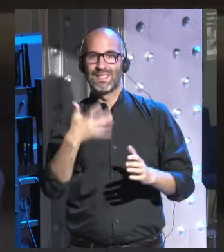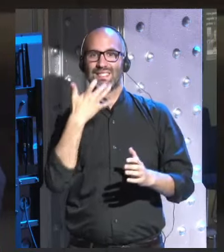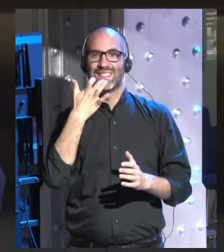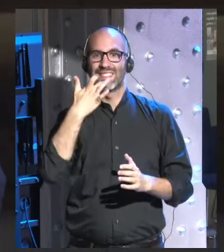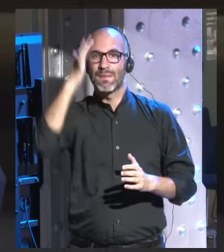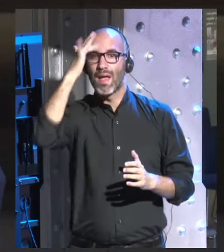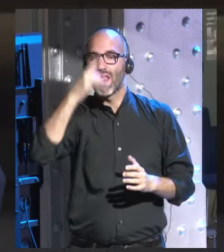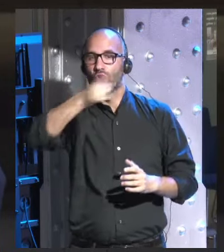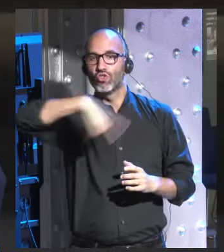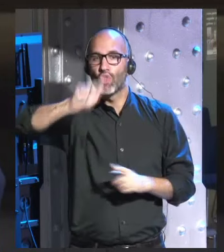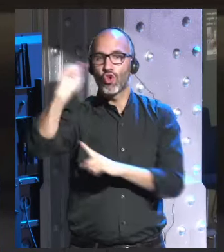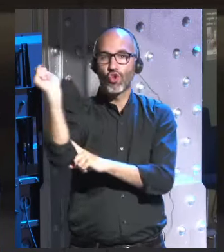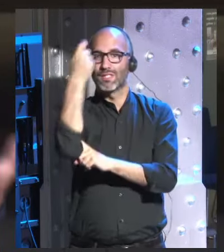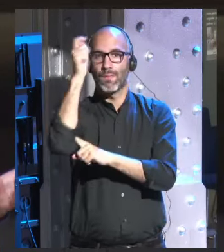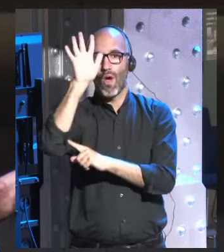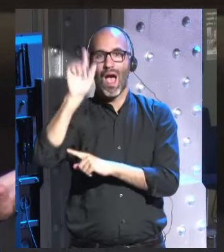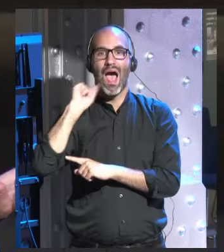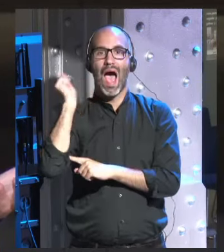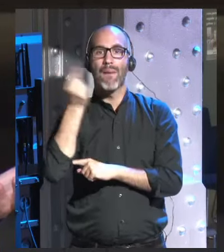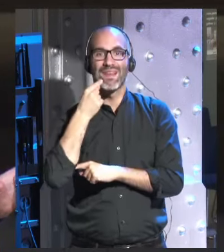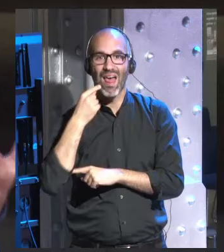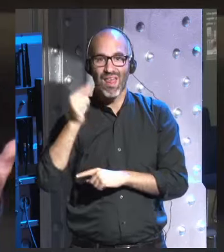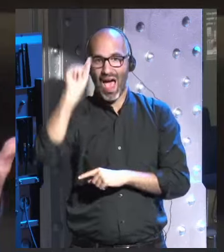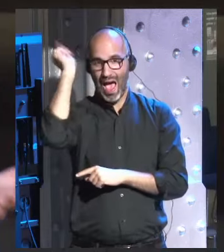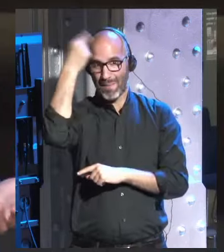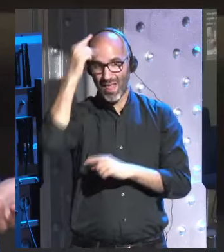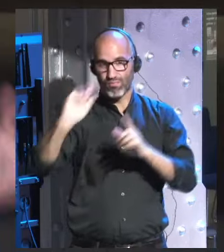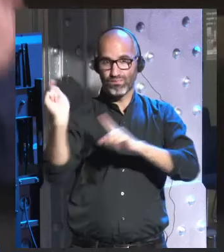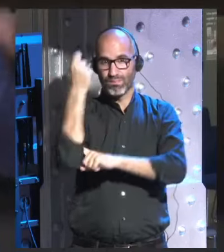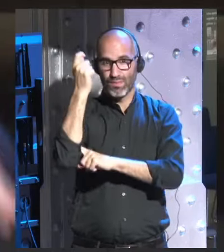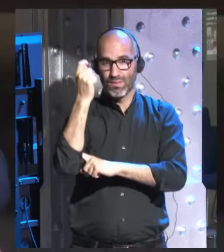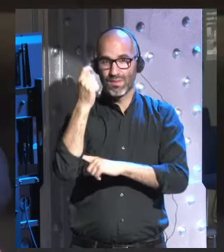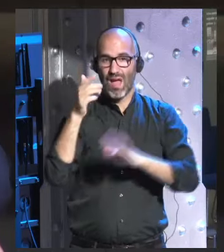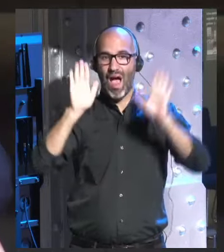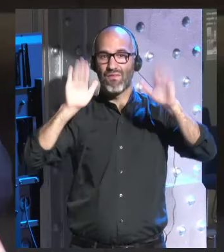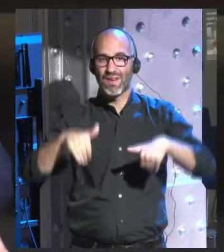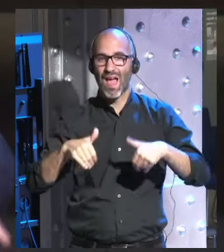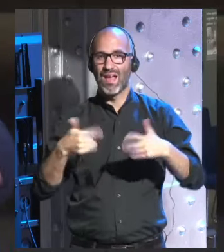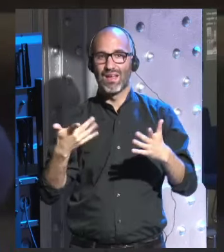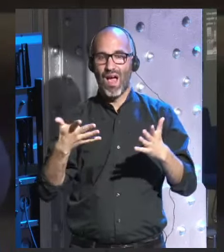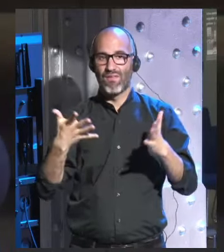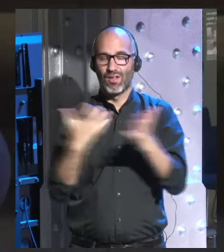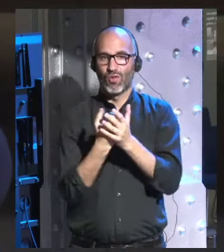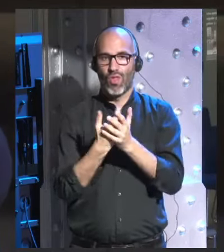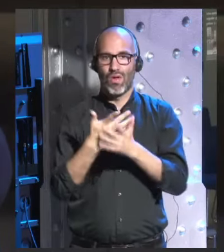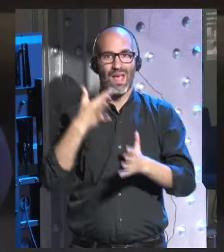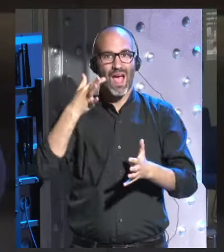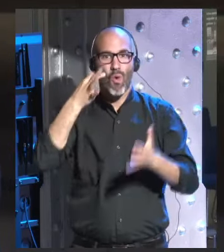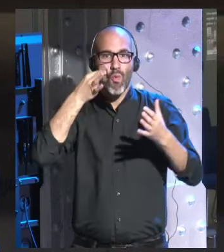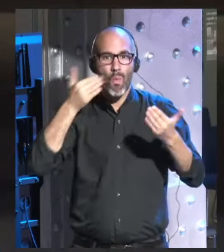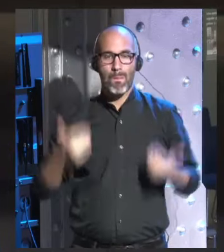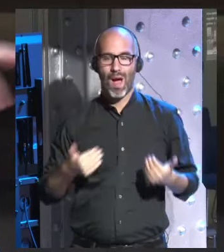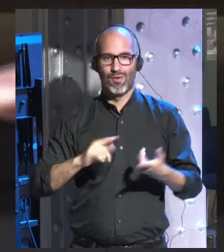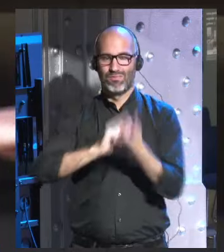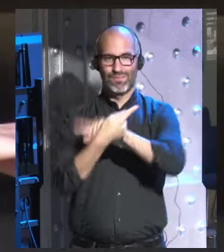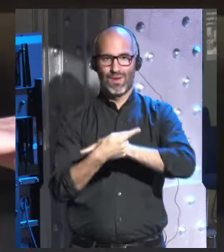si conseguimos adquirir esas habilidades la definición en sí misma se colapsa de la identidad humana porque